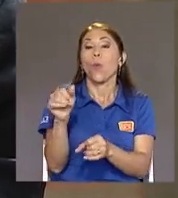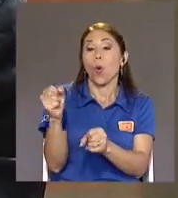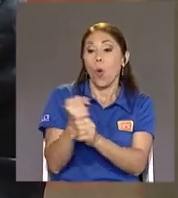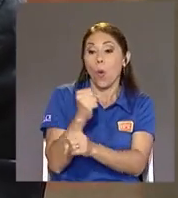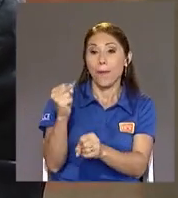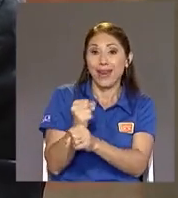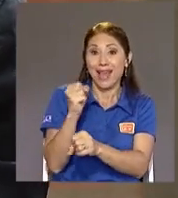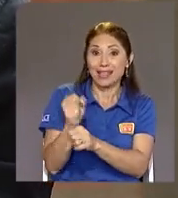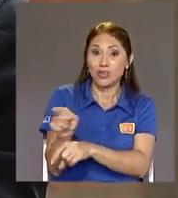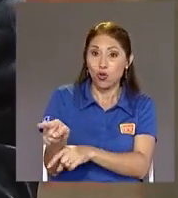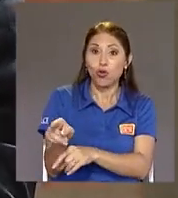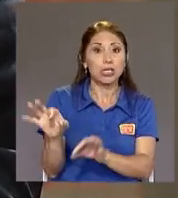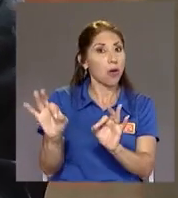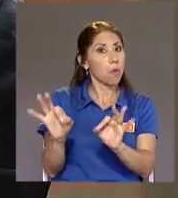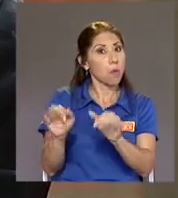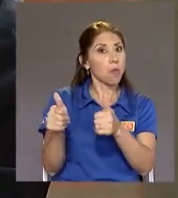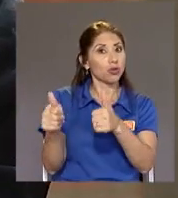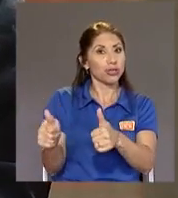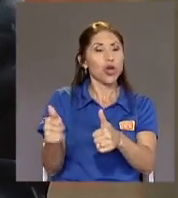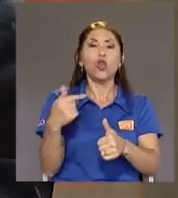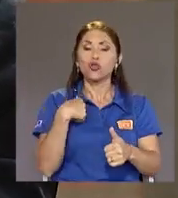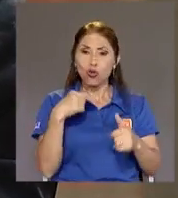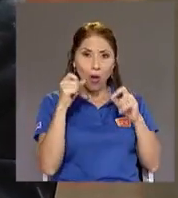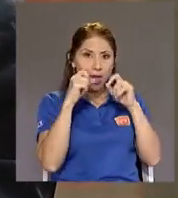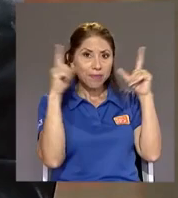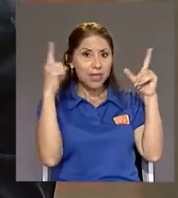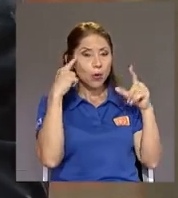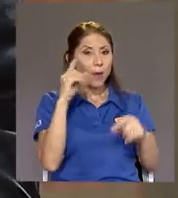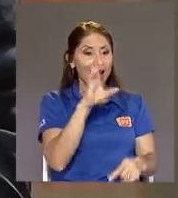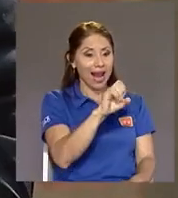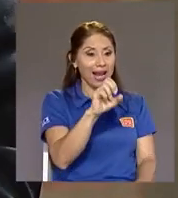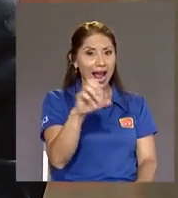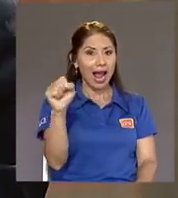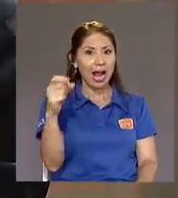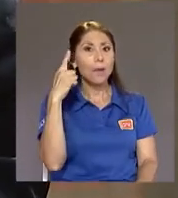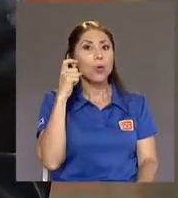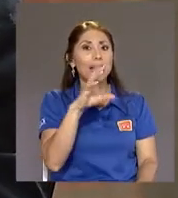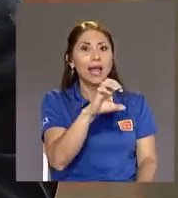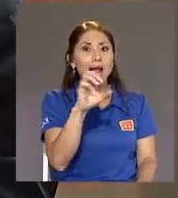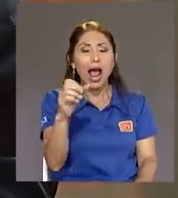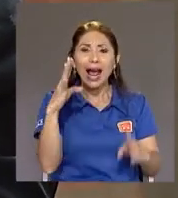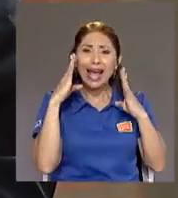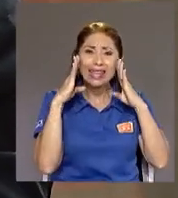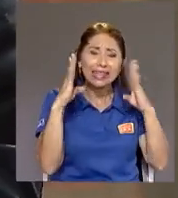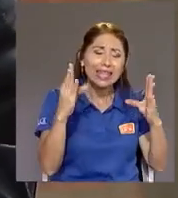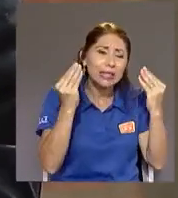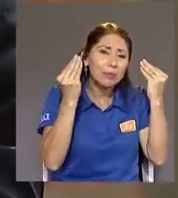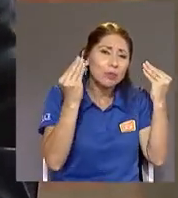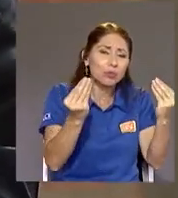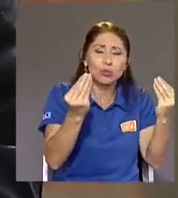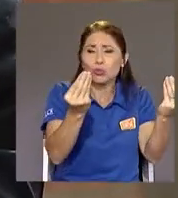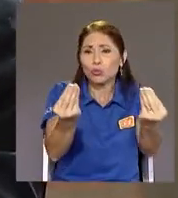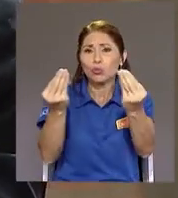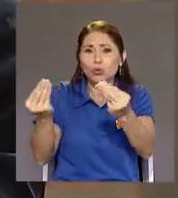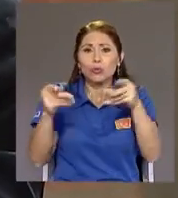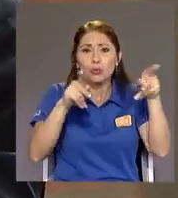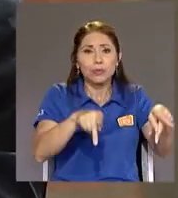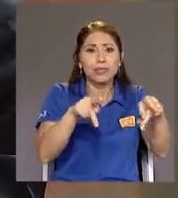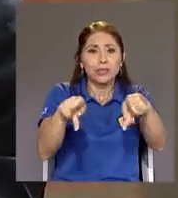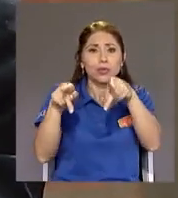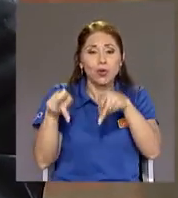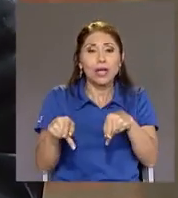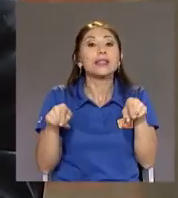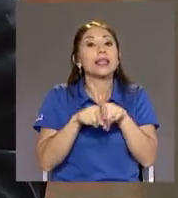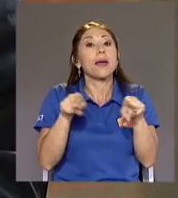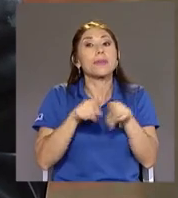admiro Del sistema De la caja Para la cantidad De gente Que gestiona Para los problemas Que uno oye En otros países O en otros sistemas